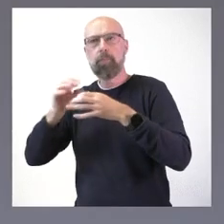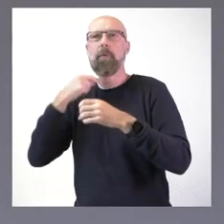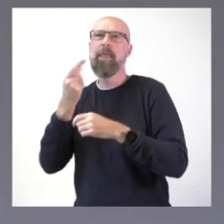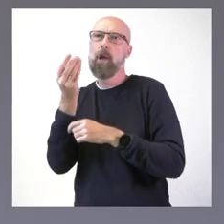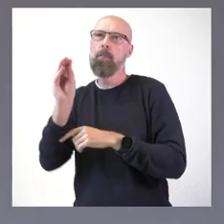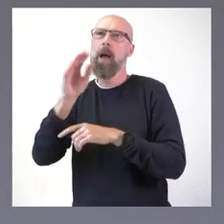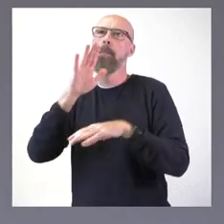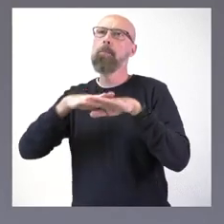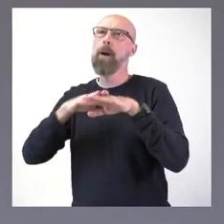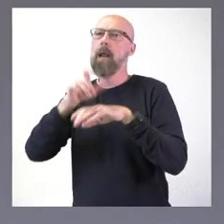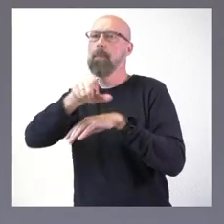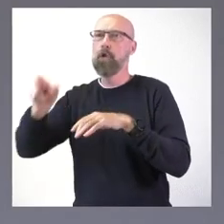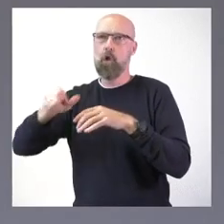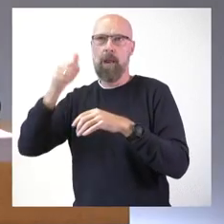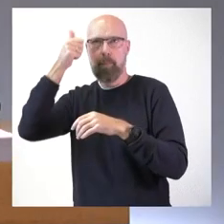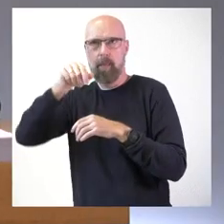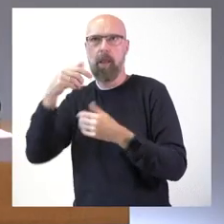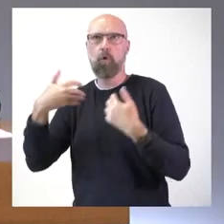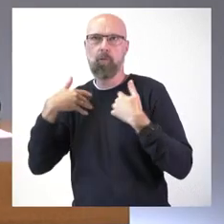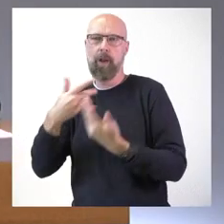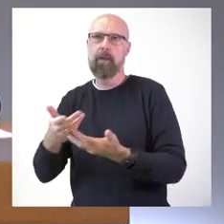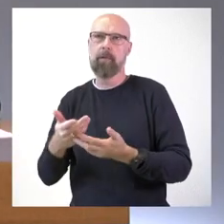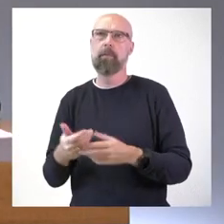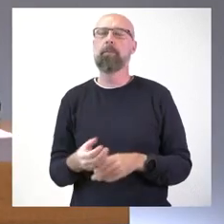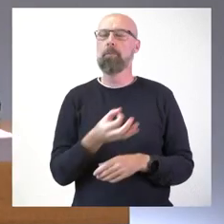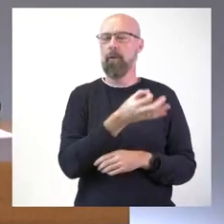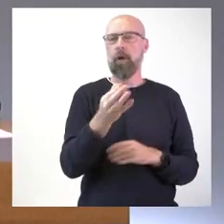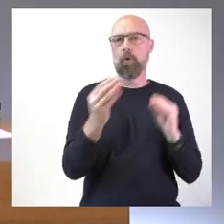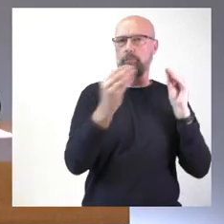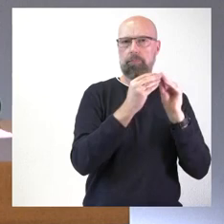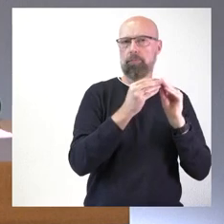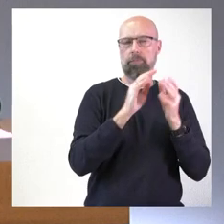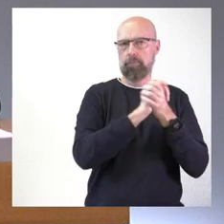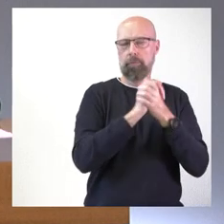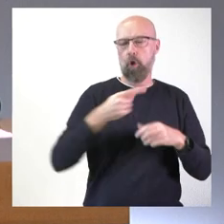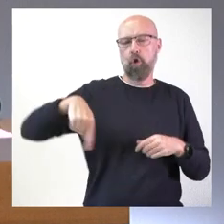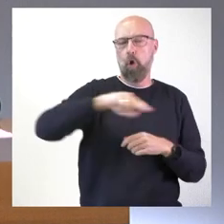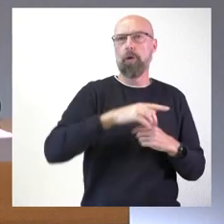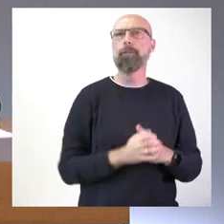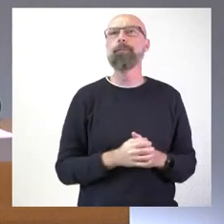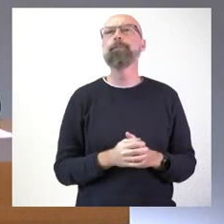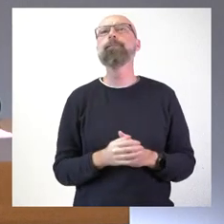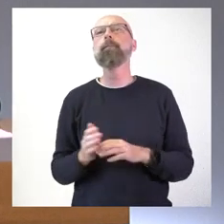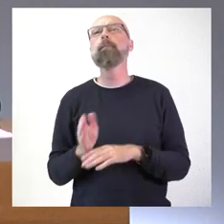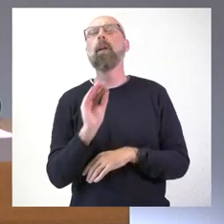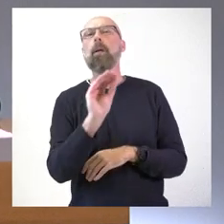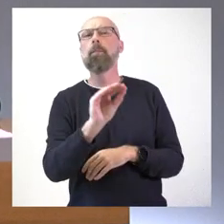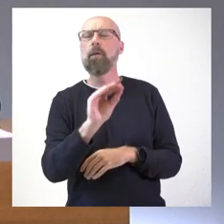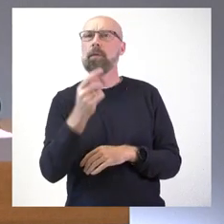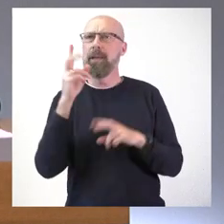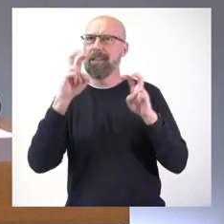estupendo. Entonces, estamos todos de celebración. Sí, sobre la manifestación del domingo, me imagino que son conscientes que